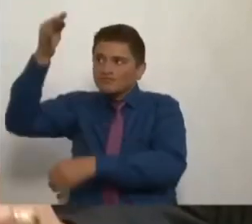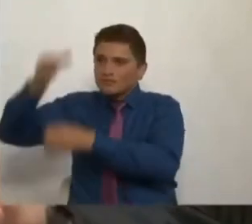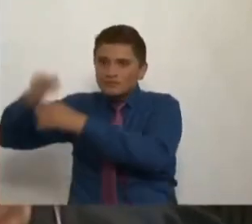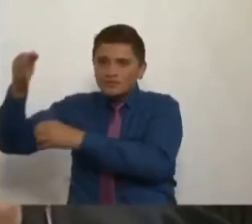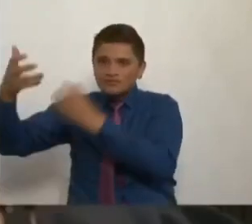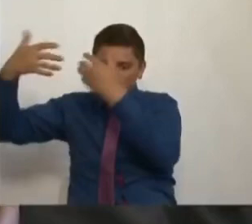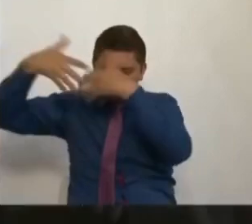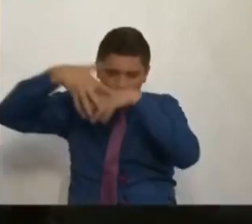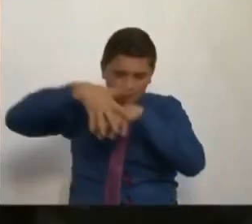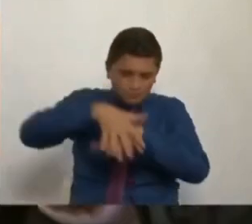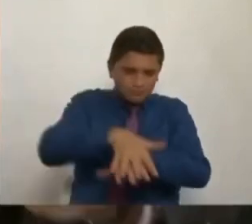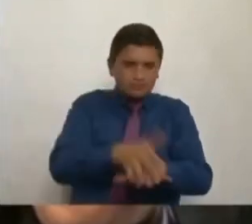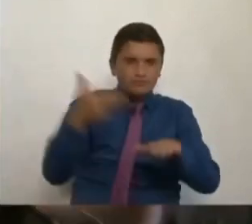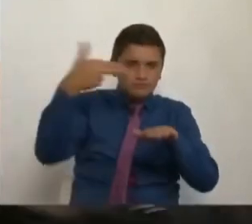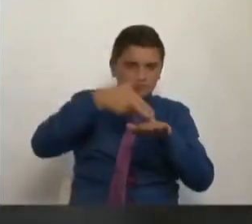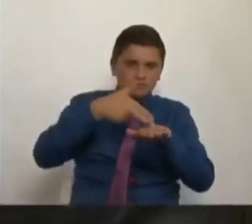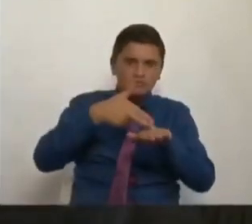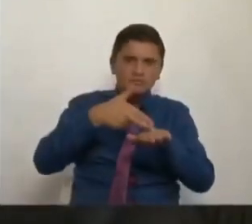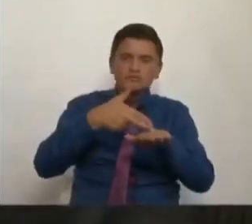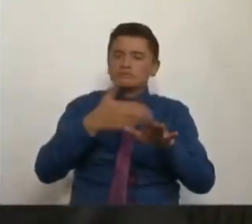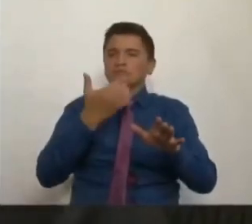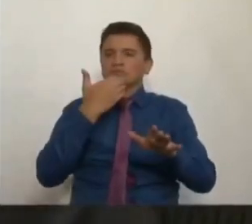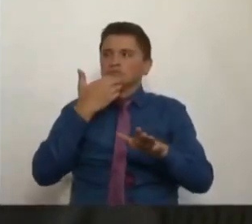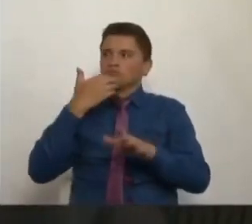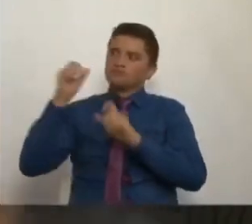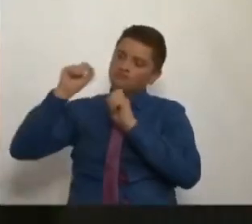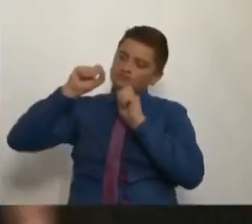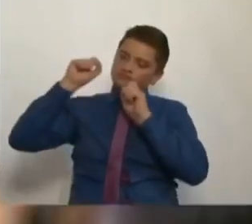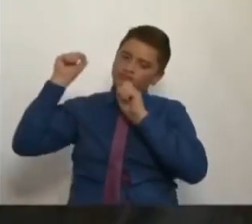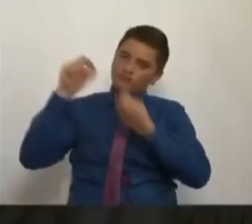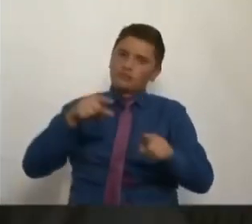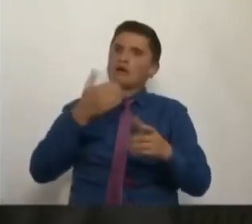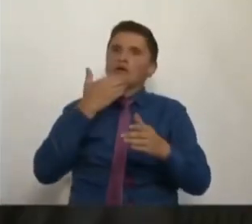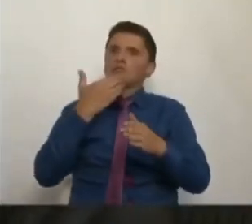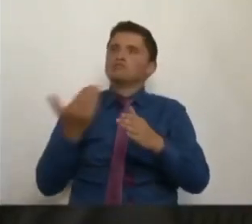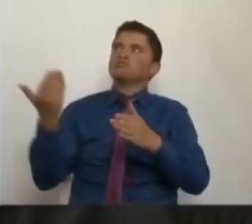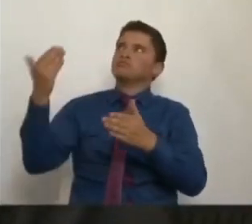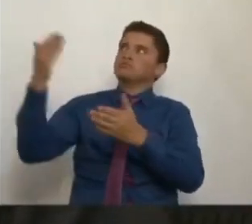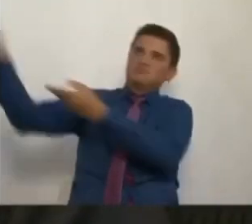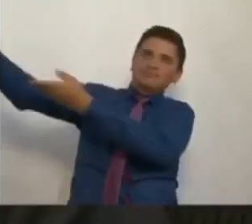lo pagáramos a precio de importado, valdría la mitad.